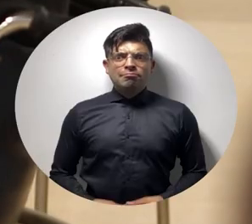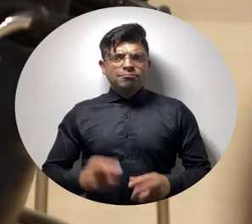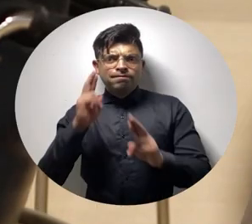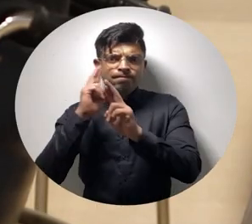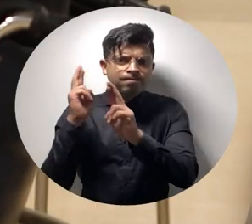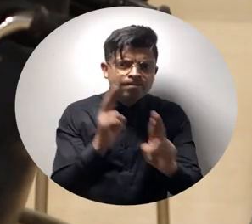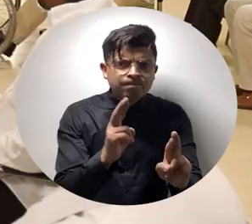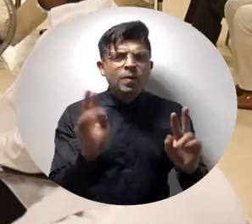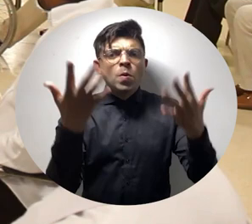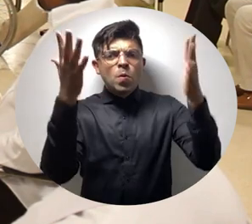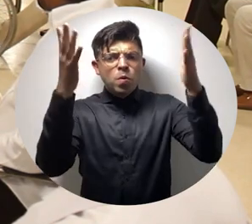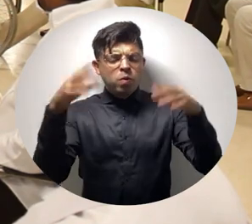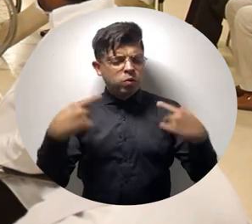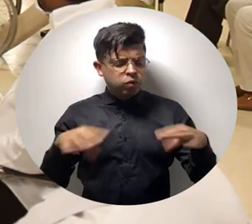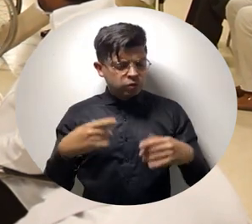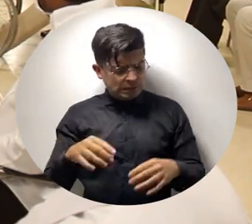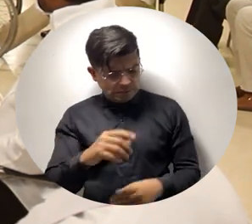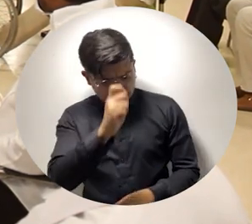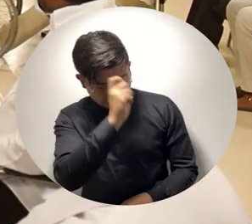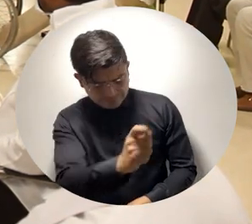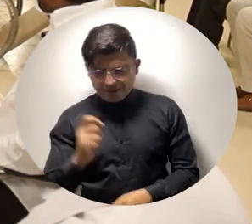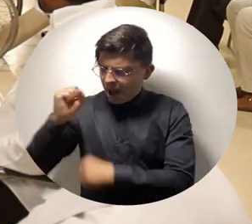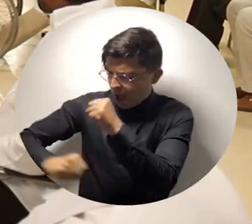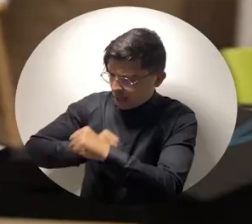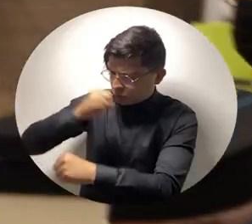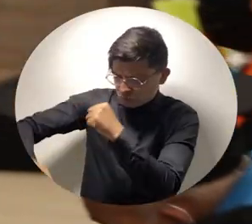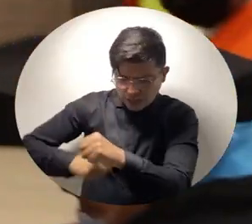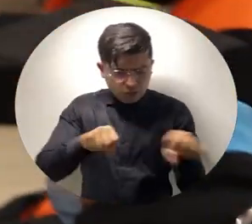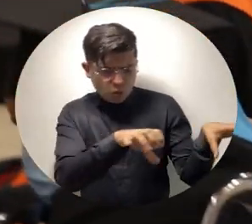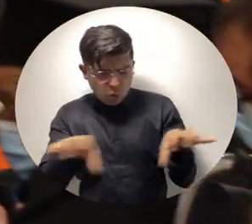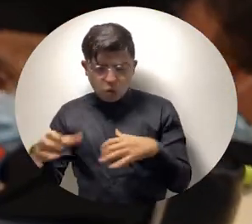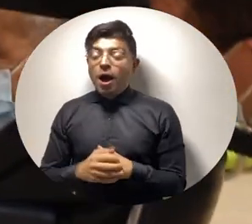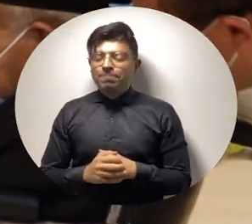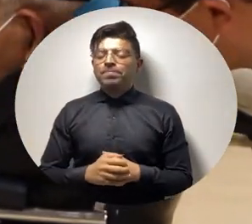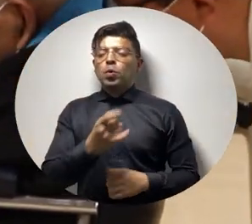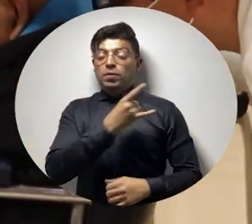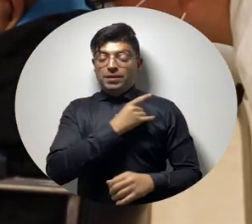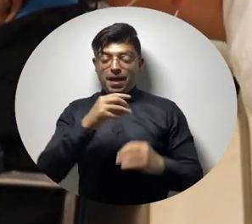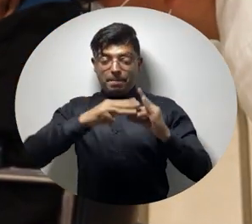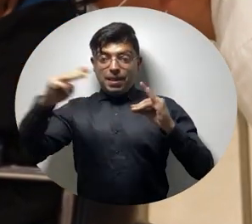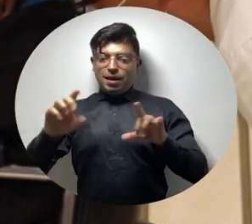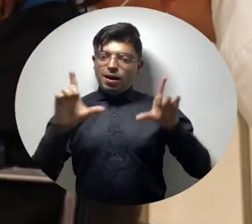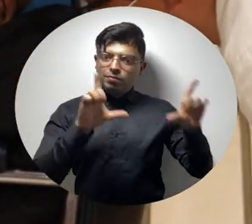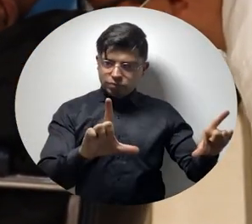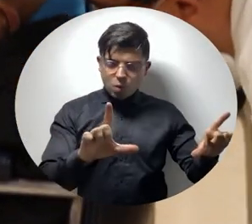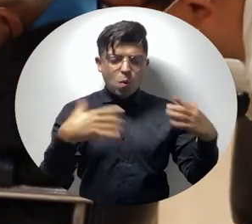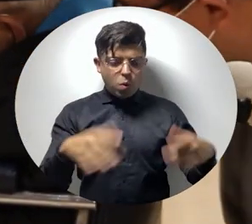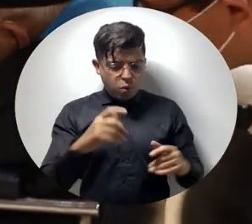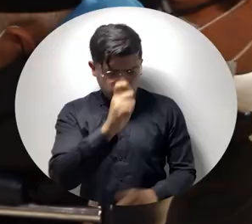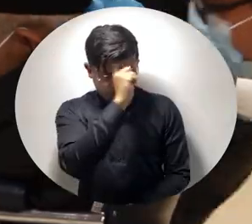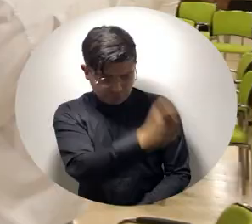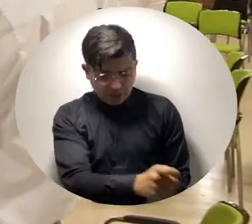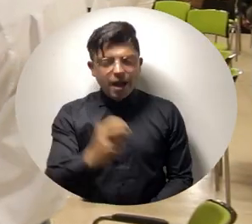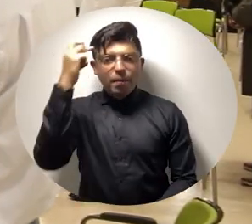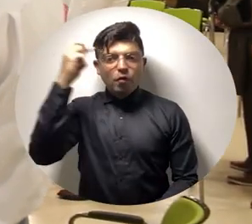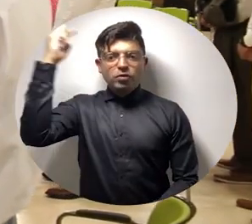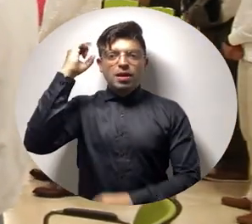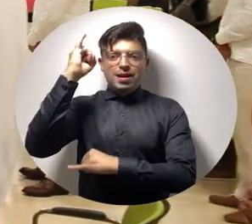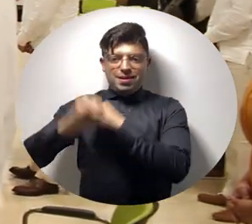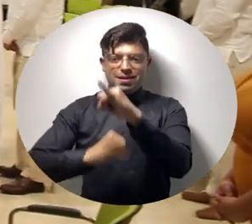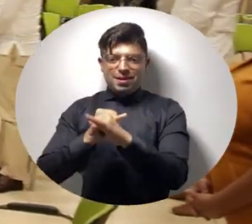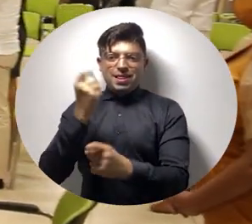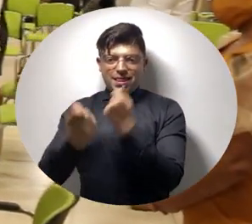Como un reconocimiento a su admirable y amplia trayectoria, la Universidad del Magdalena otorgó el título Honoris Causa como profesional en negocios